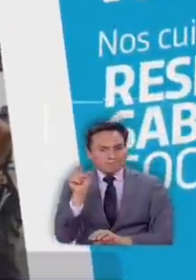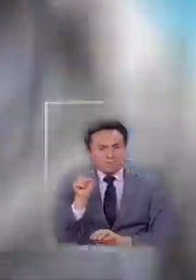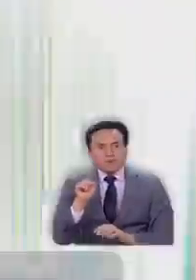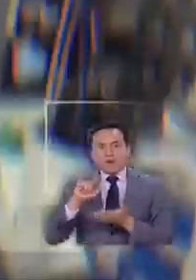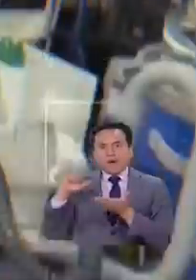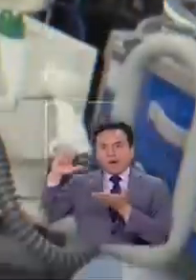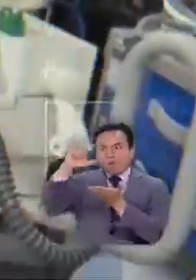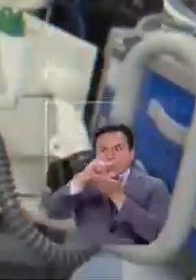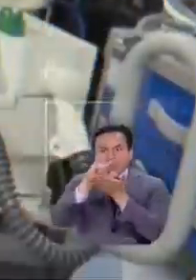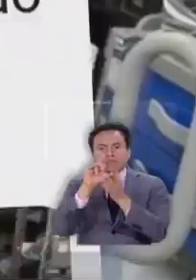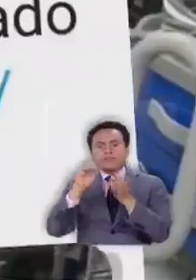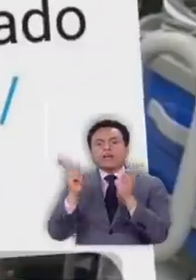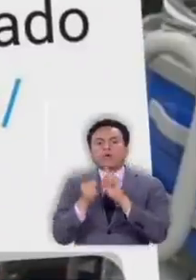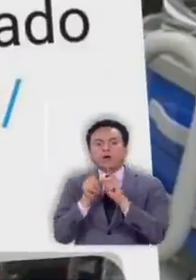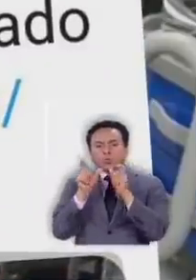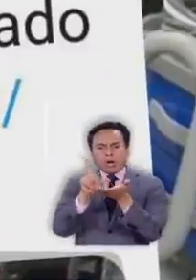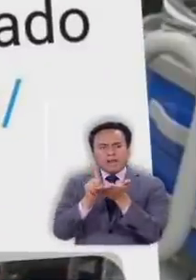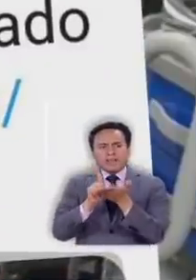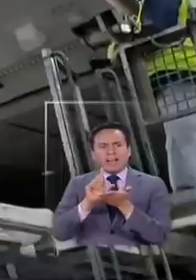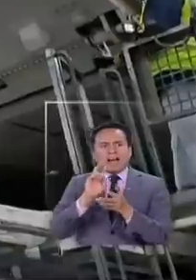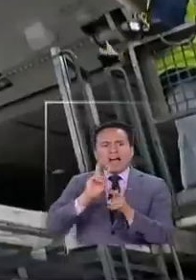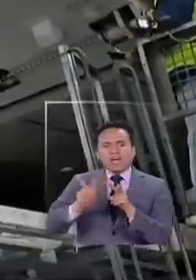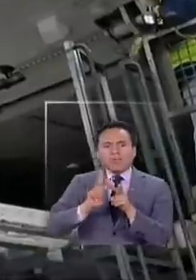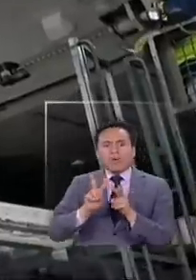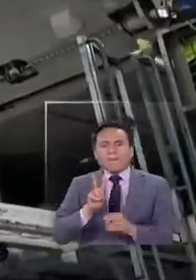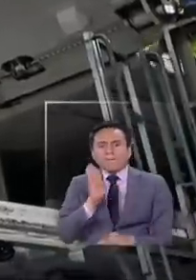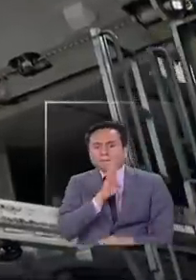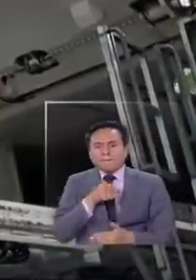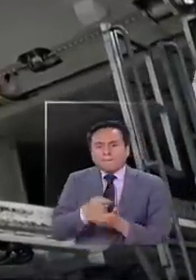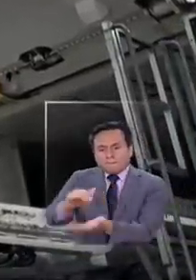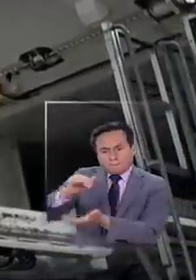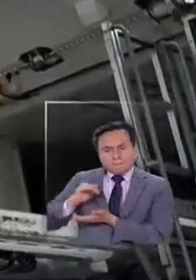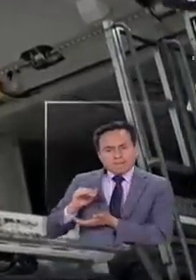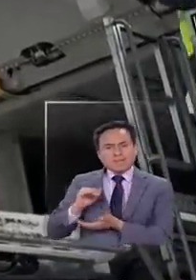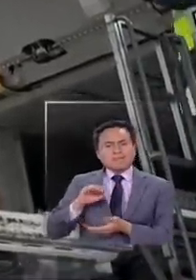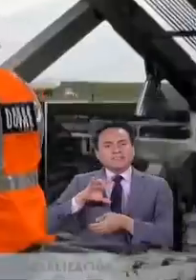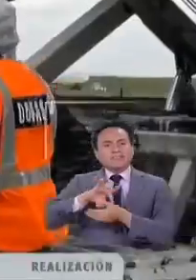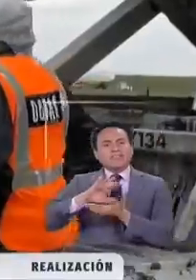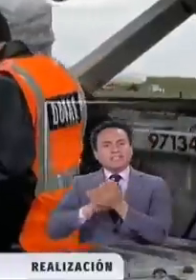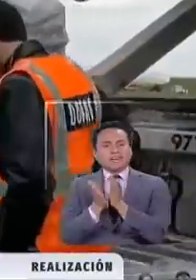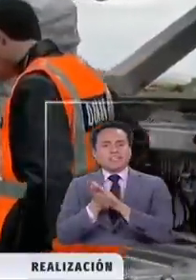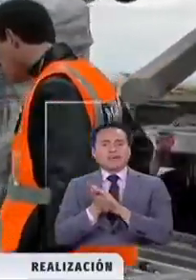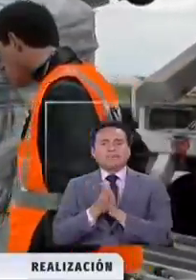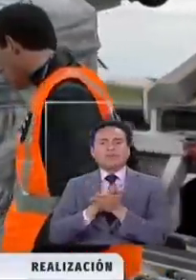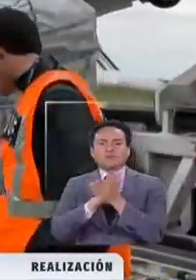los aeropuertos en escenarios de acto de piratería sanitaria internacional.